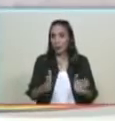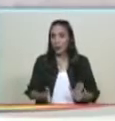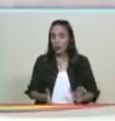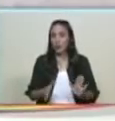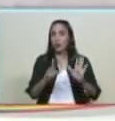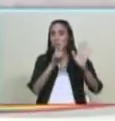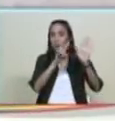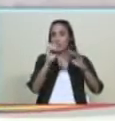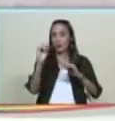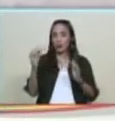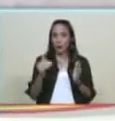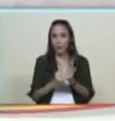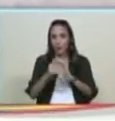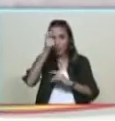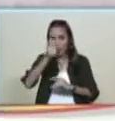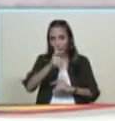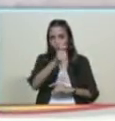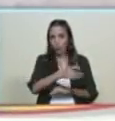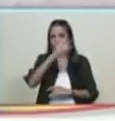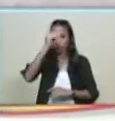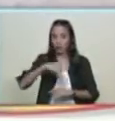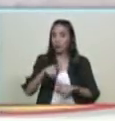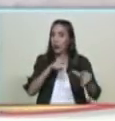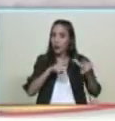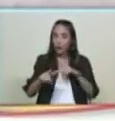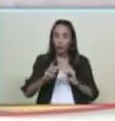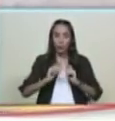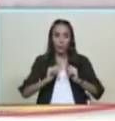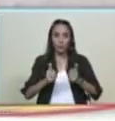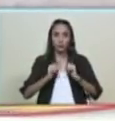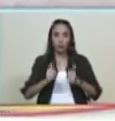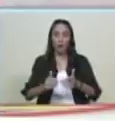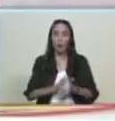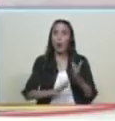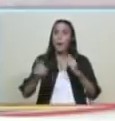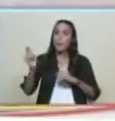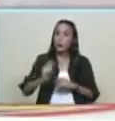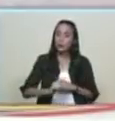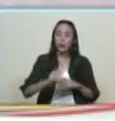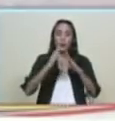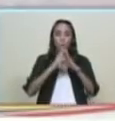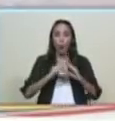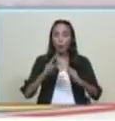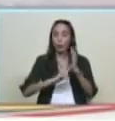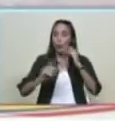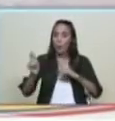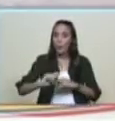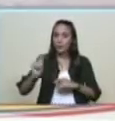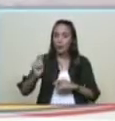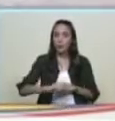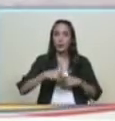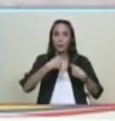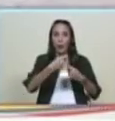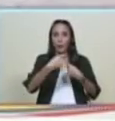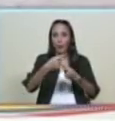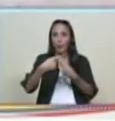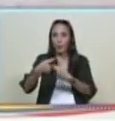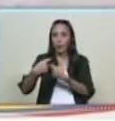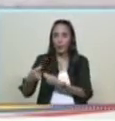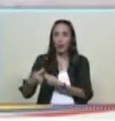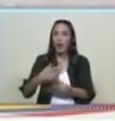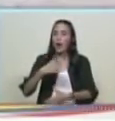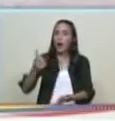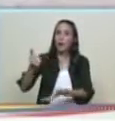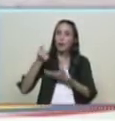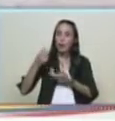mil y ya se empezó el depósito ya directo que va a ser mensual todos los meses del bono José Gregorio Hernández del